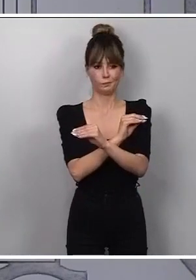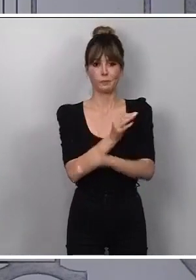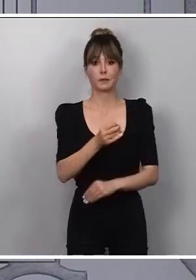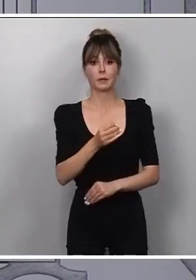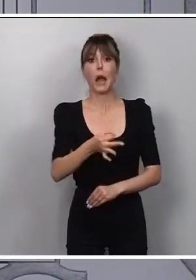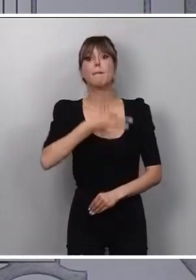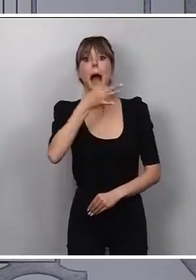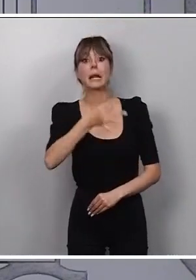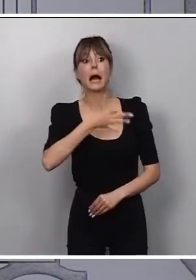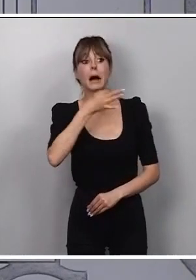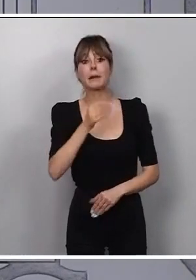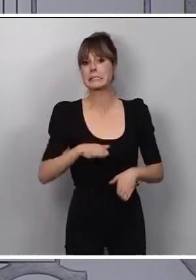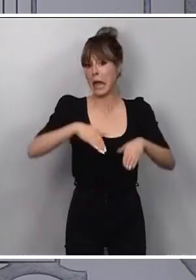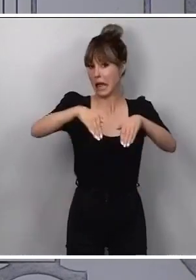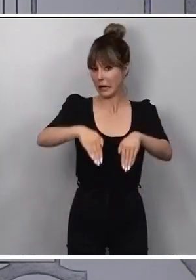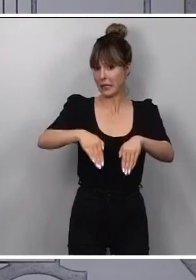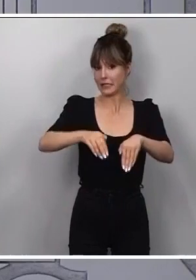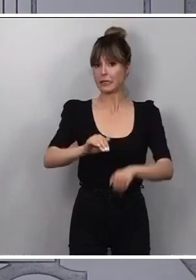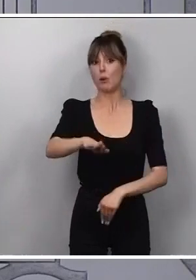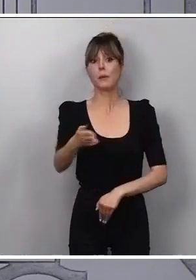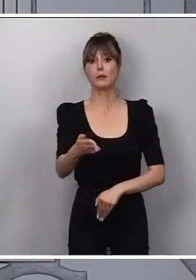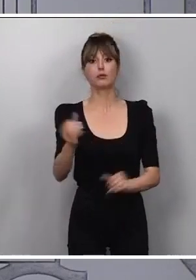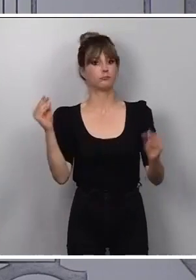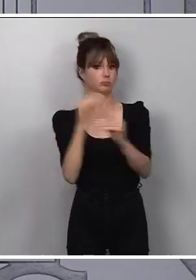palabras que ha trasladado el candidato de ETA y Bildu.